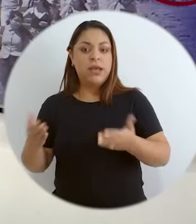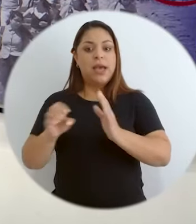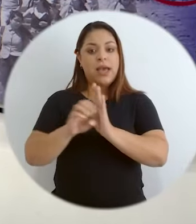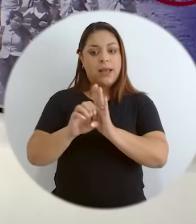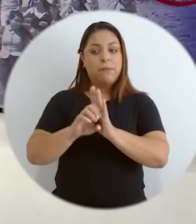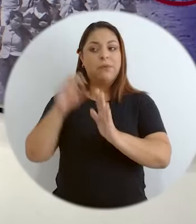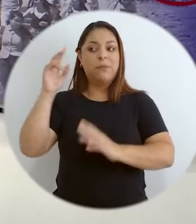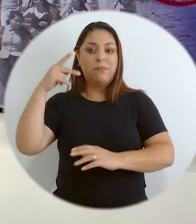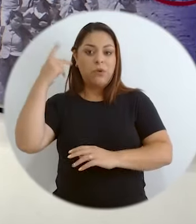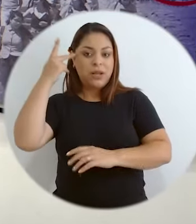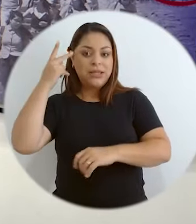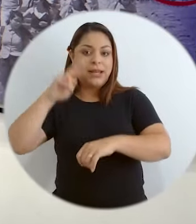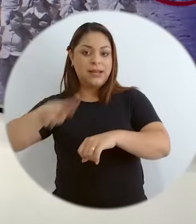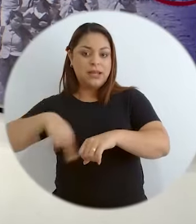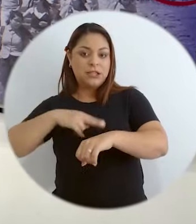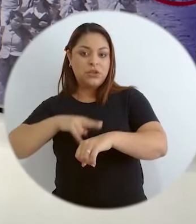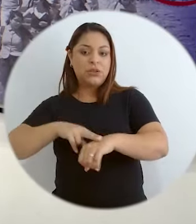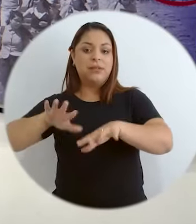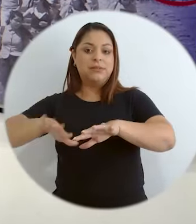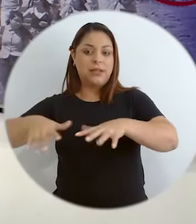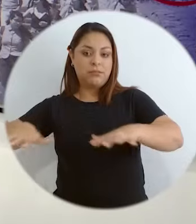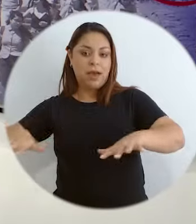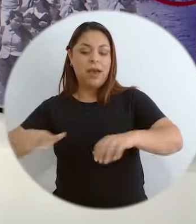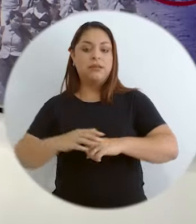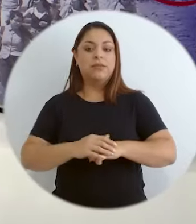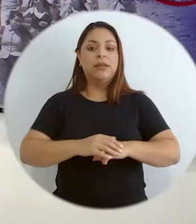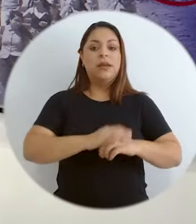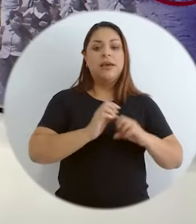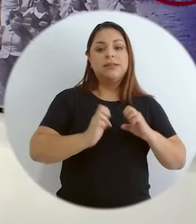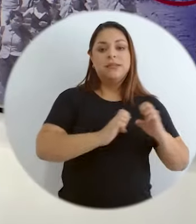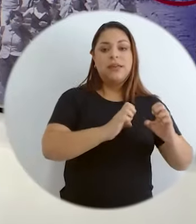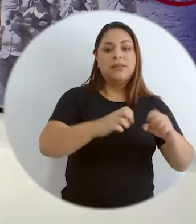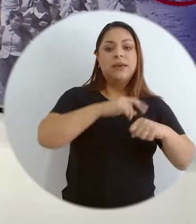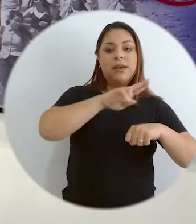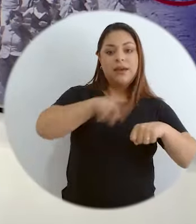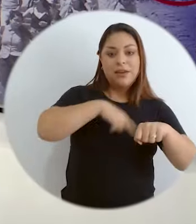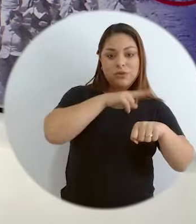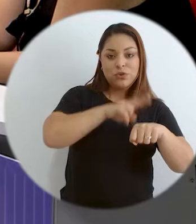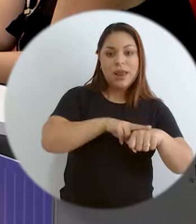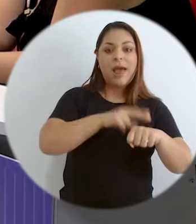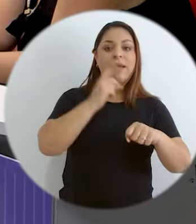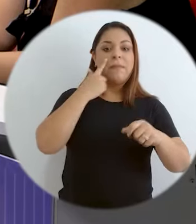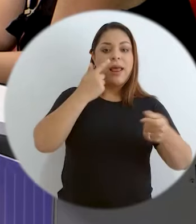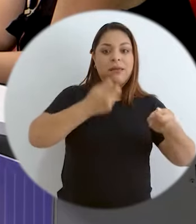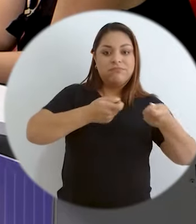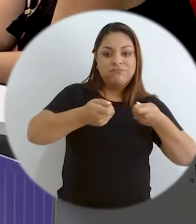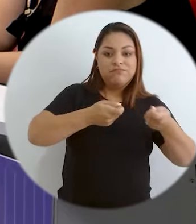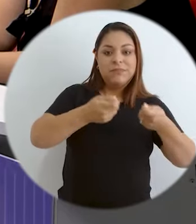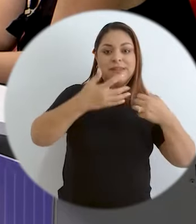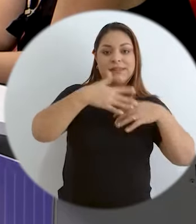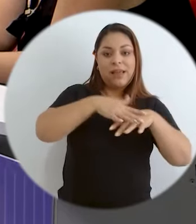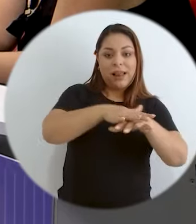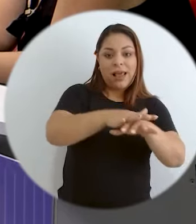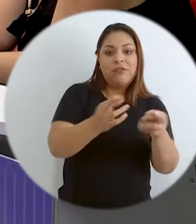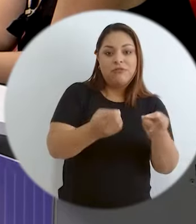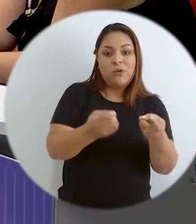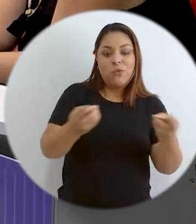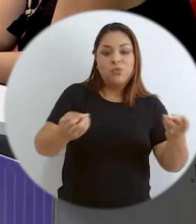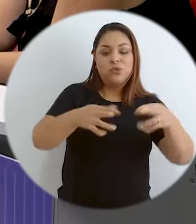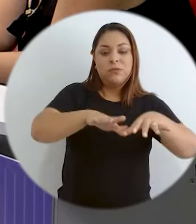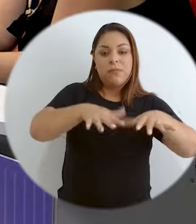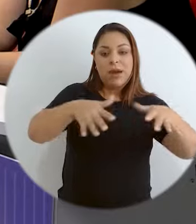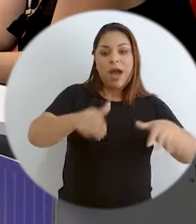instrumentos, ¿verdad? Tiene la Política Nacional del Mar, tiene la Estrategia Nacional para la Gestión Integrada de